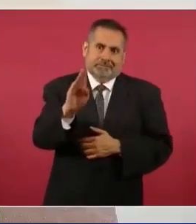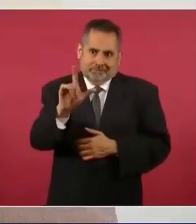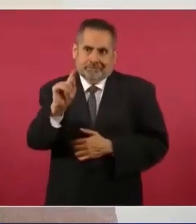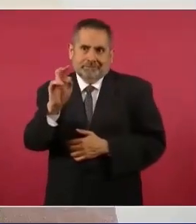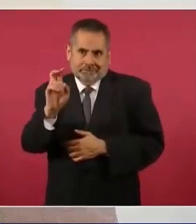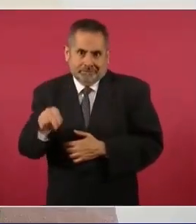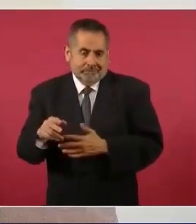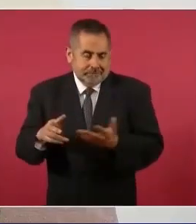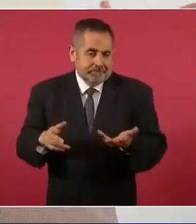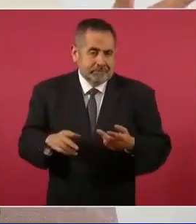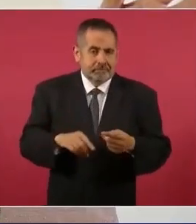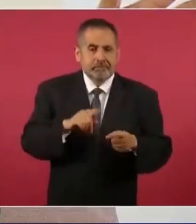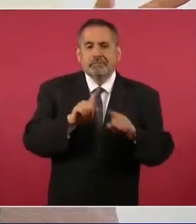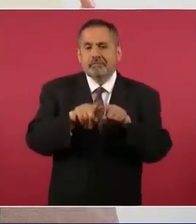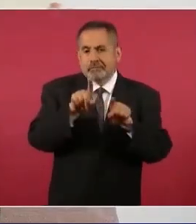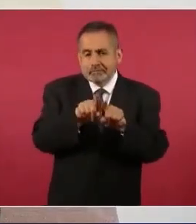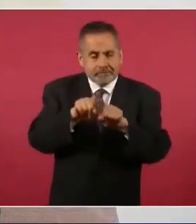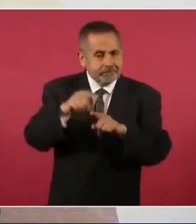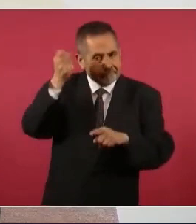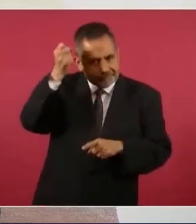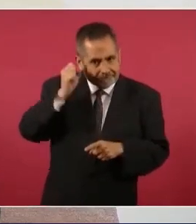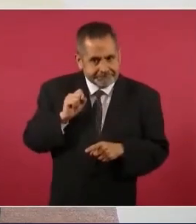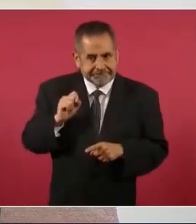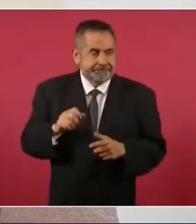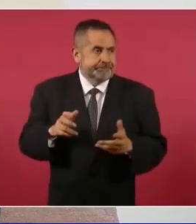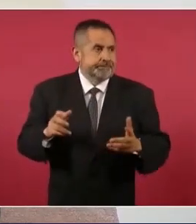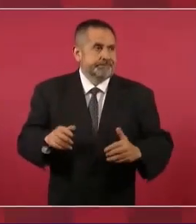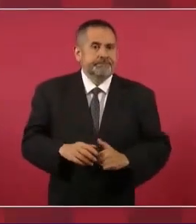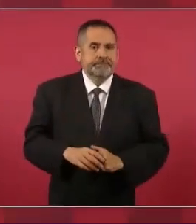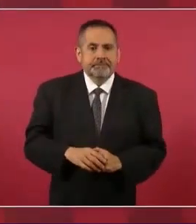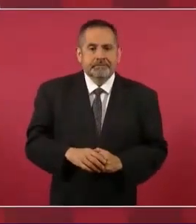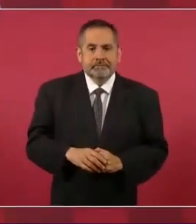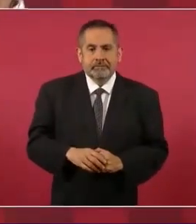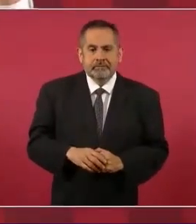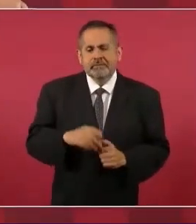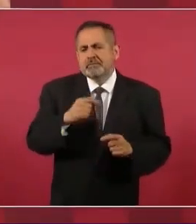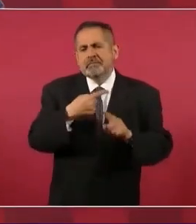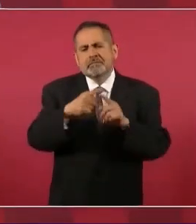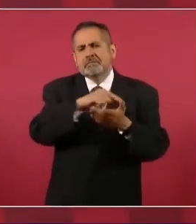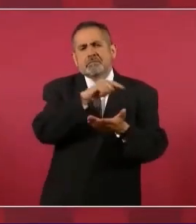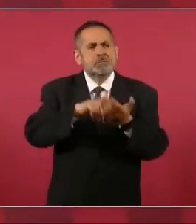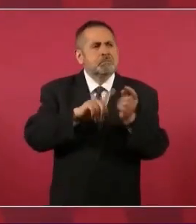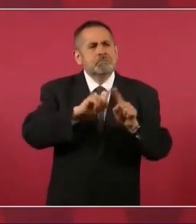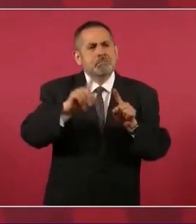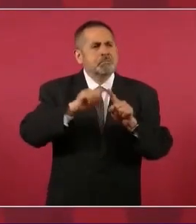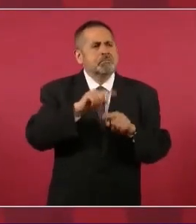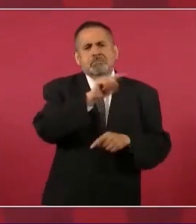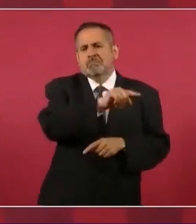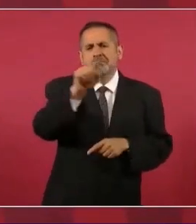de Sinaloa. Y de otros estados,